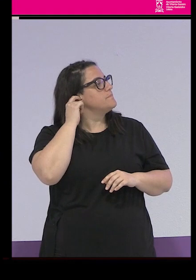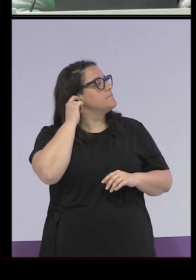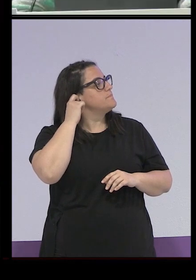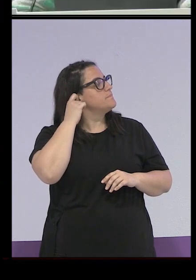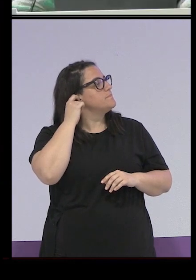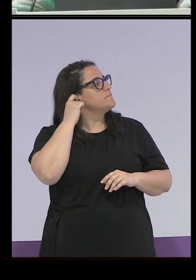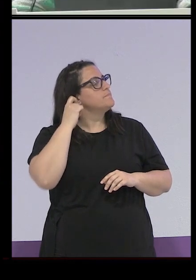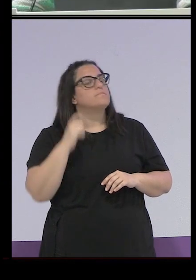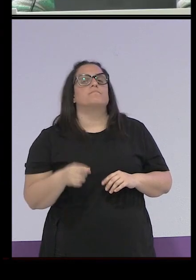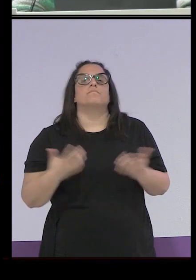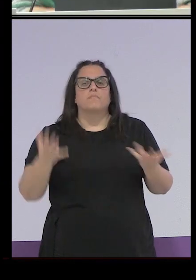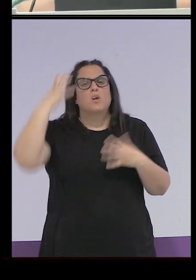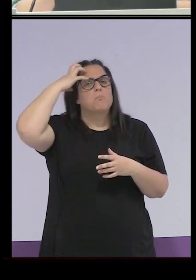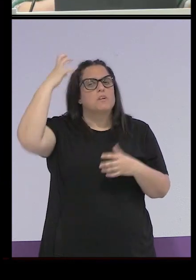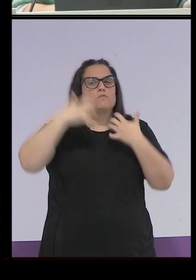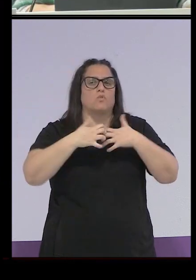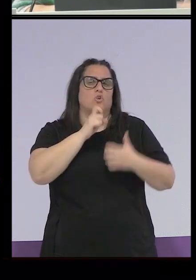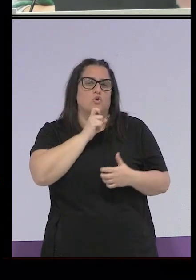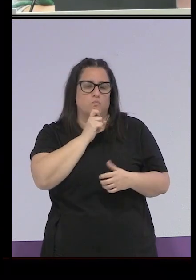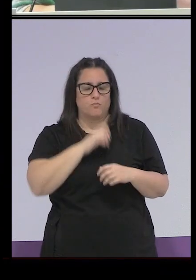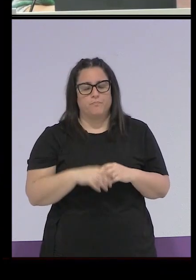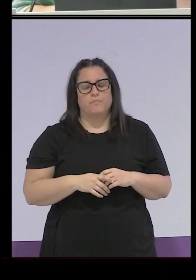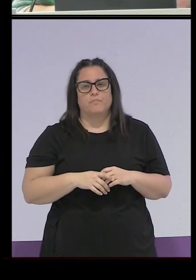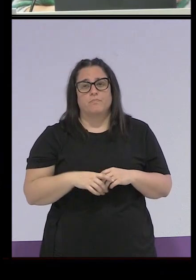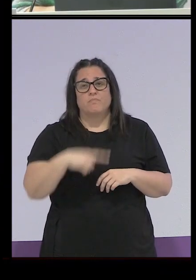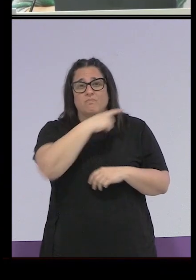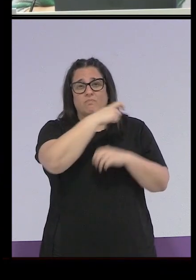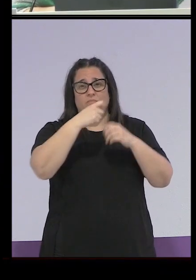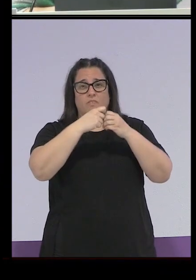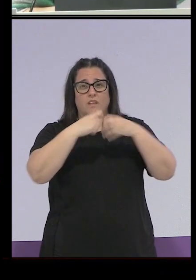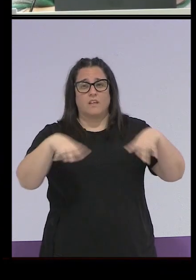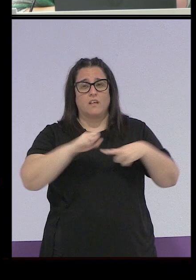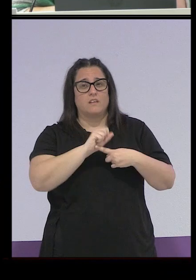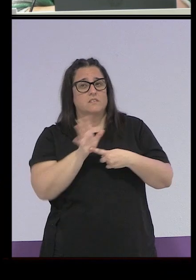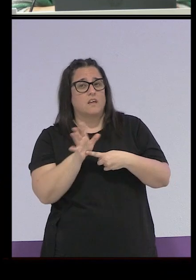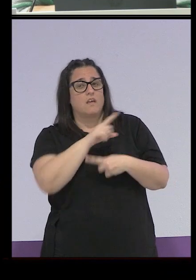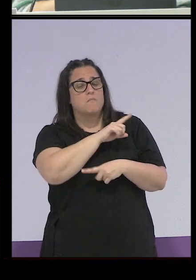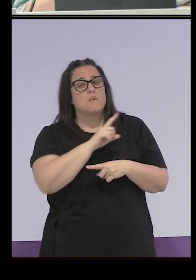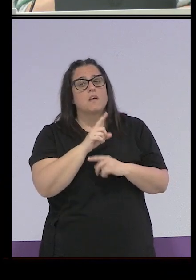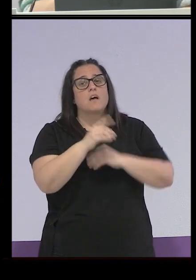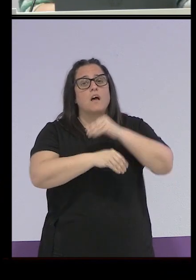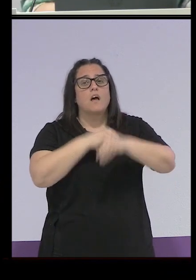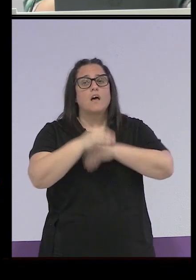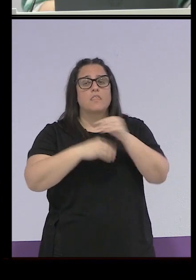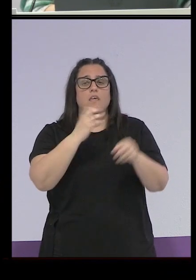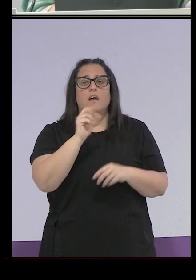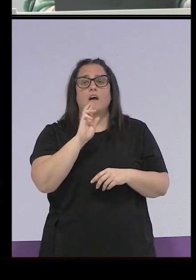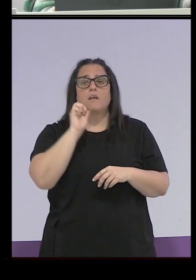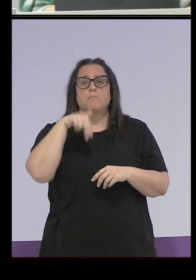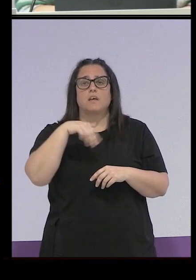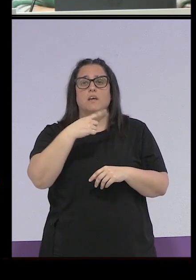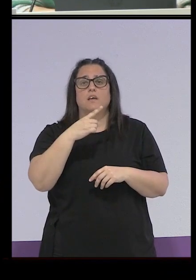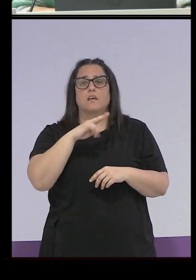¿Cómo funcionaba esto del patronato? Este esquema que pongo aquí es un esquema que ha hecho Carmen Guillén, que es